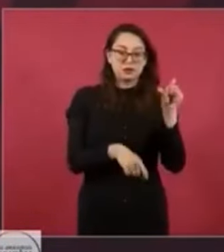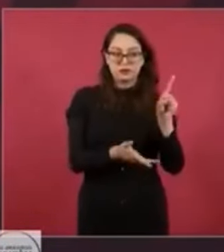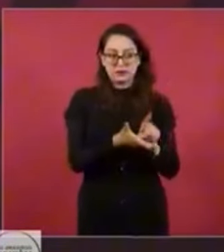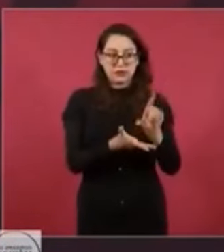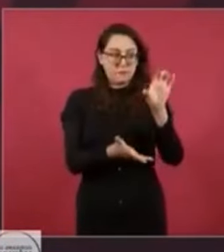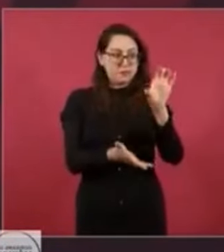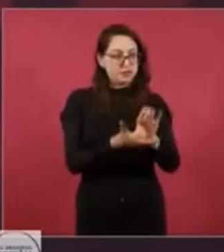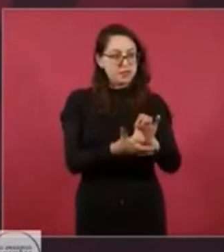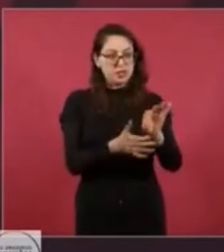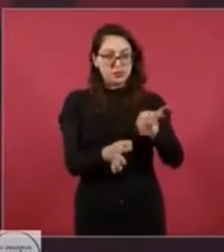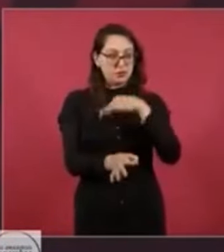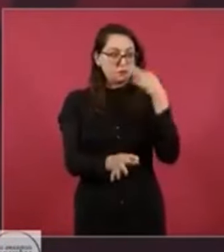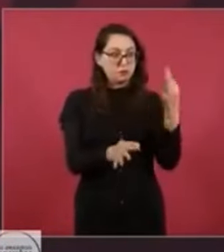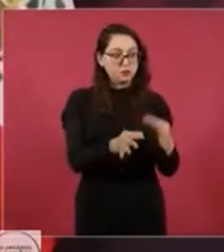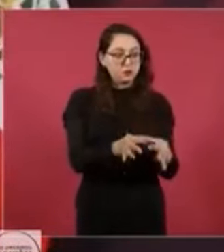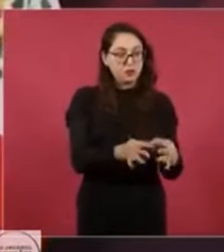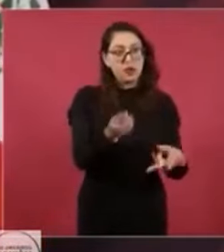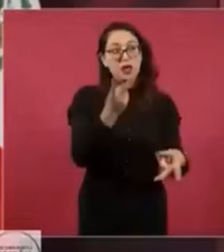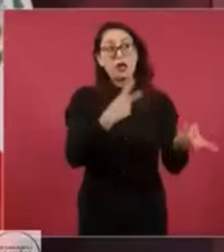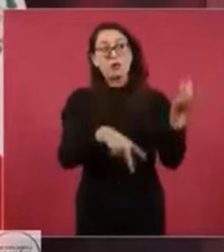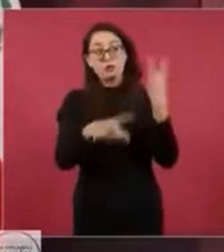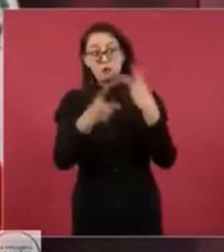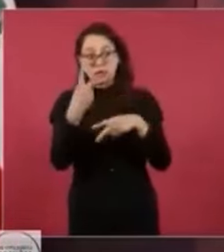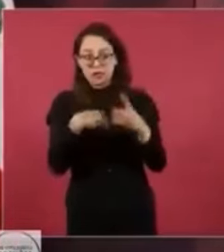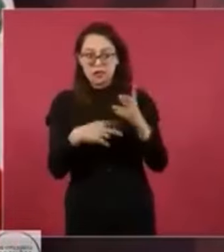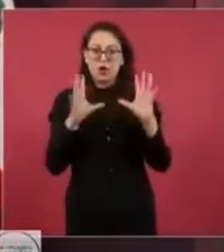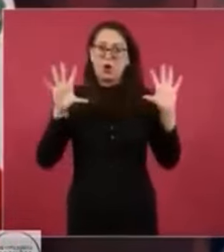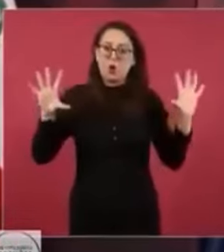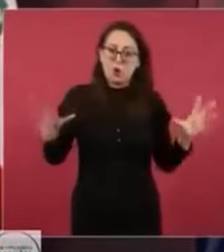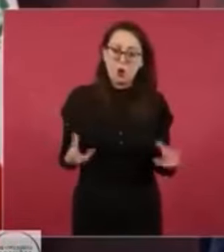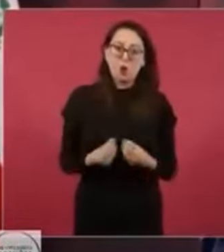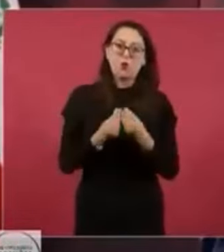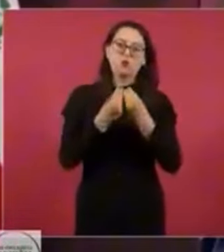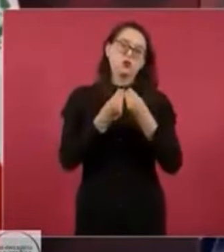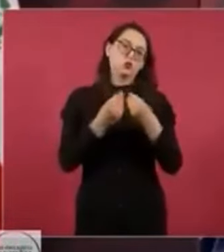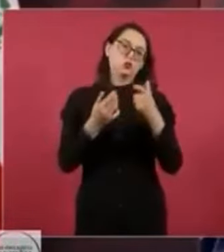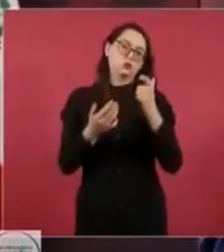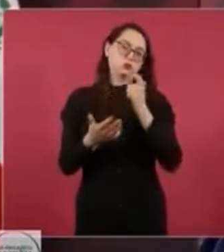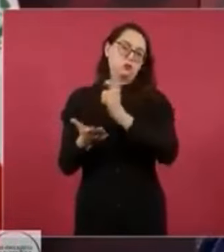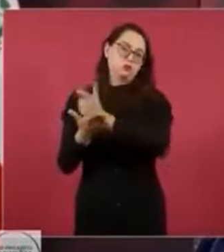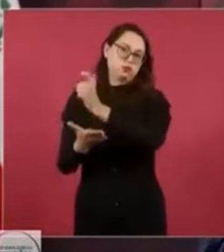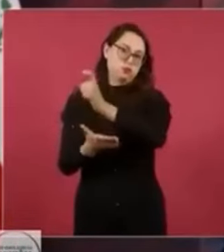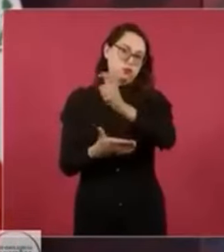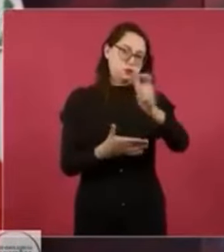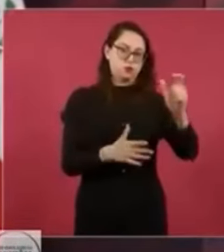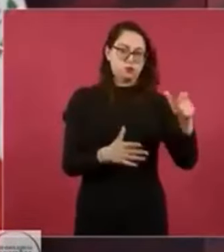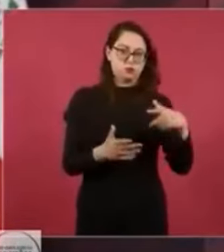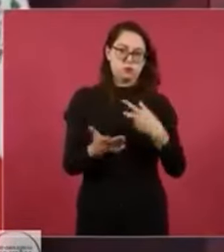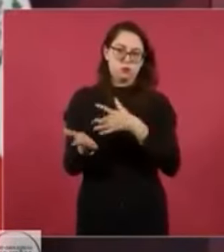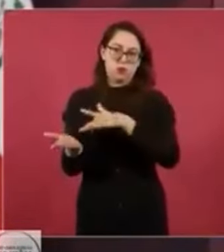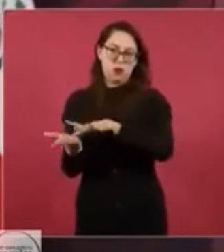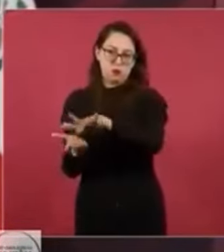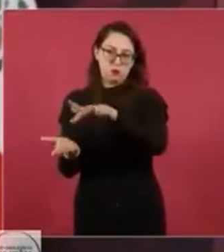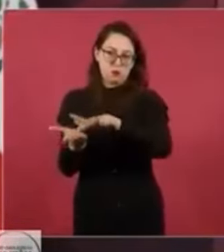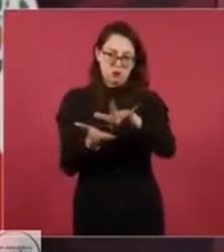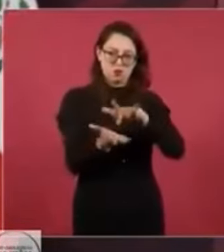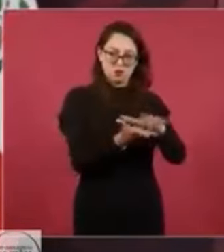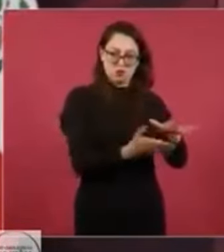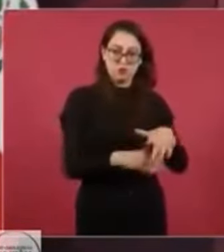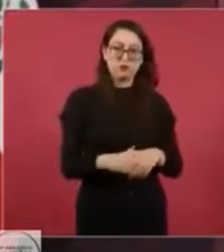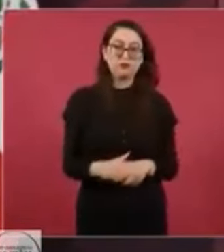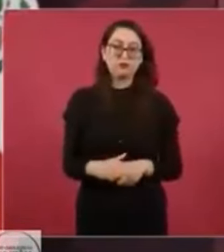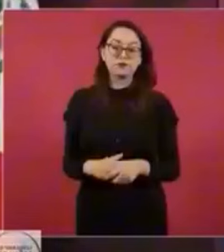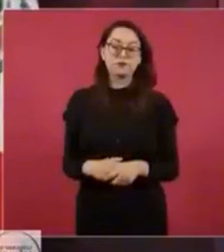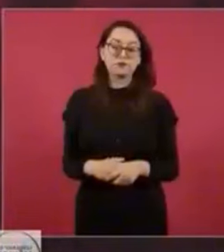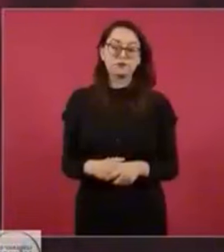abanderar el día de hoy y hacemos la